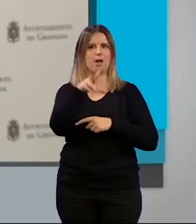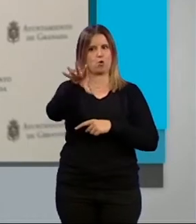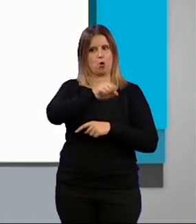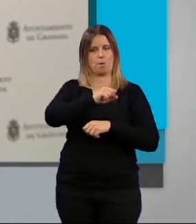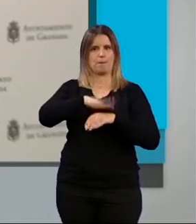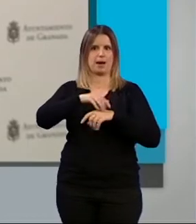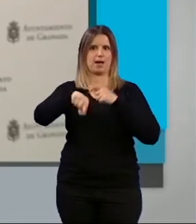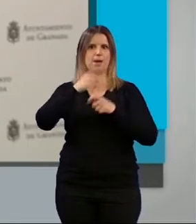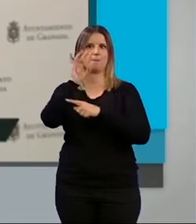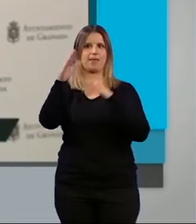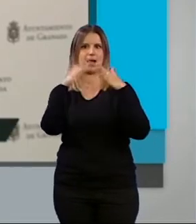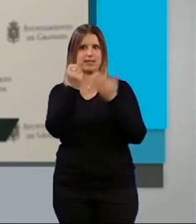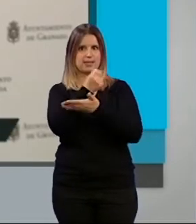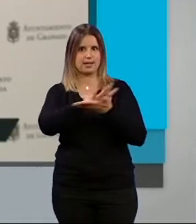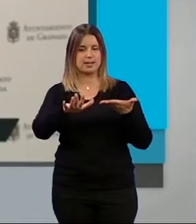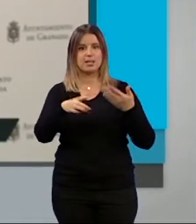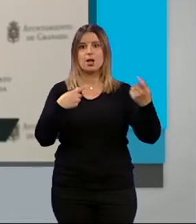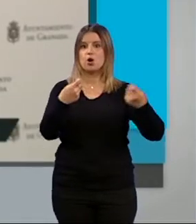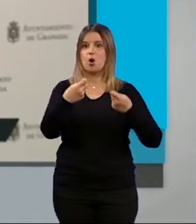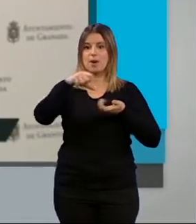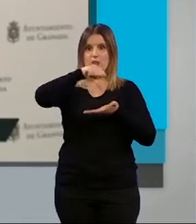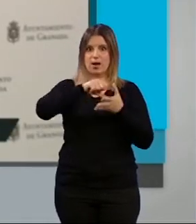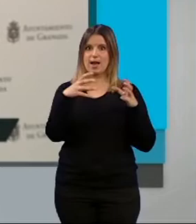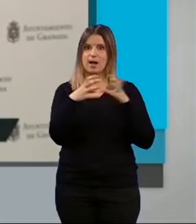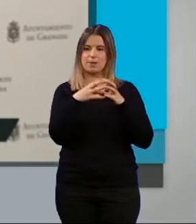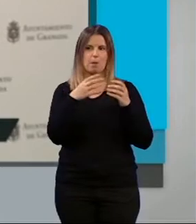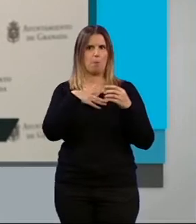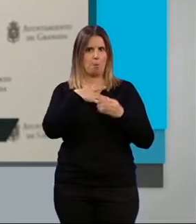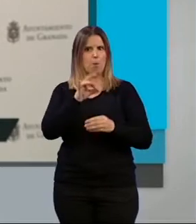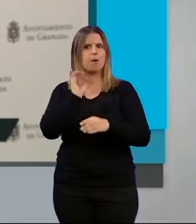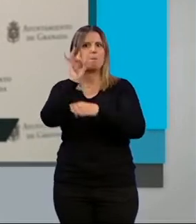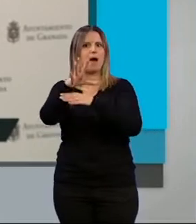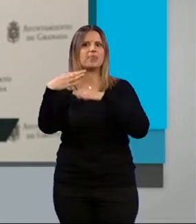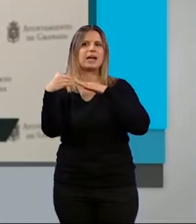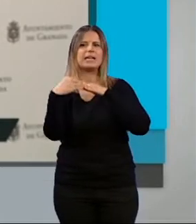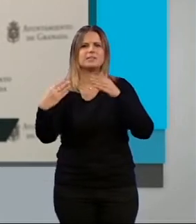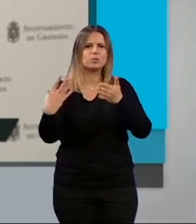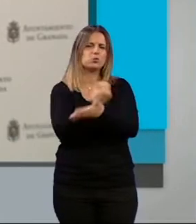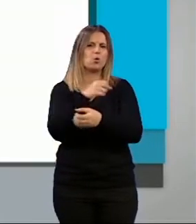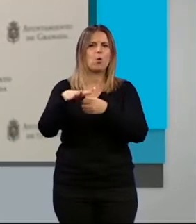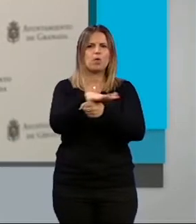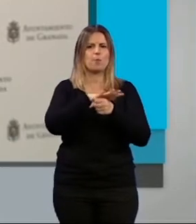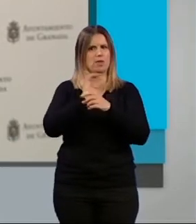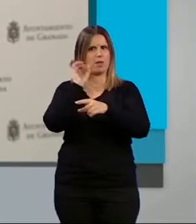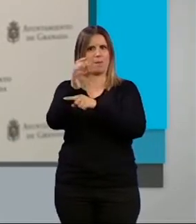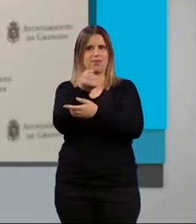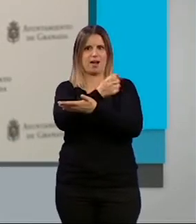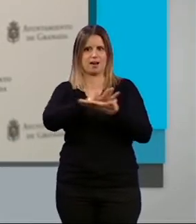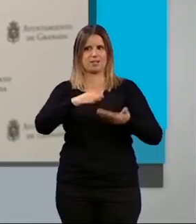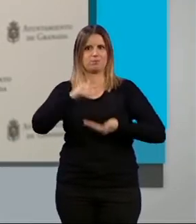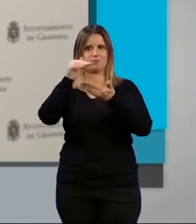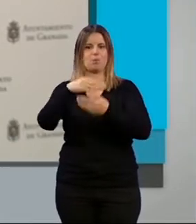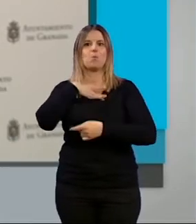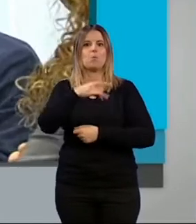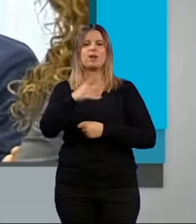forma gratuita. Los comercios ubicados en Granada Capital podrán enviar de forma gratuita a sus clientes de toda la provincia y también vamos a hacer una apuesta